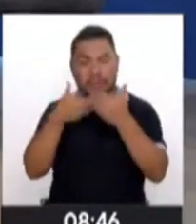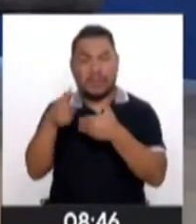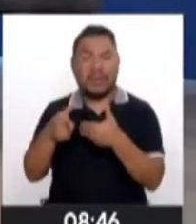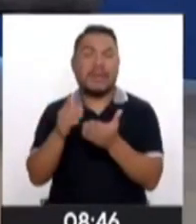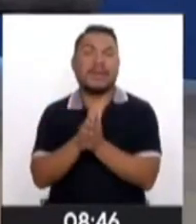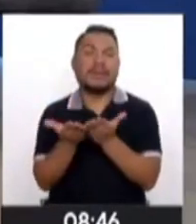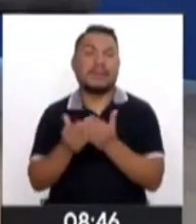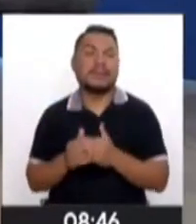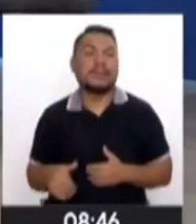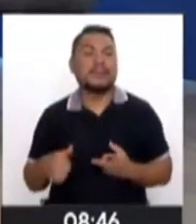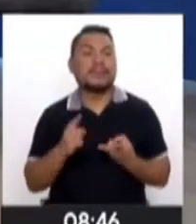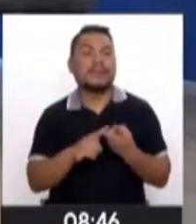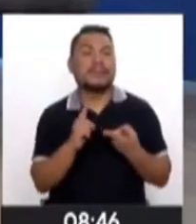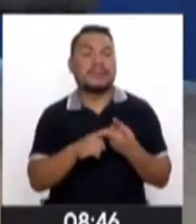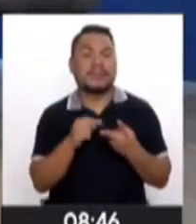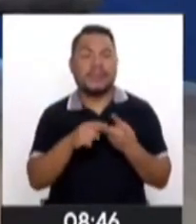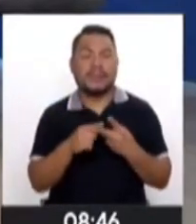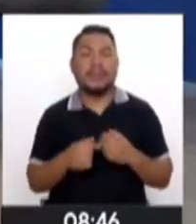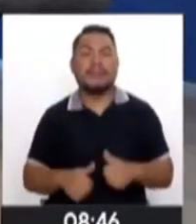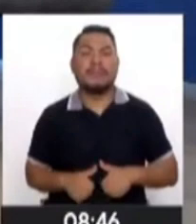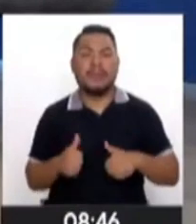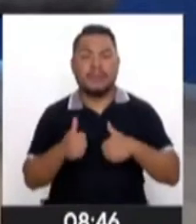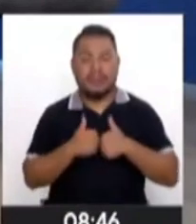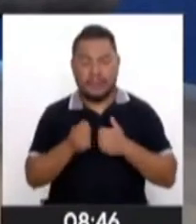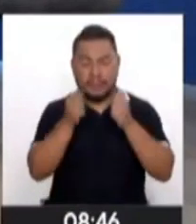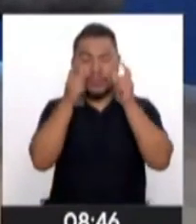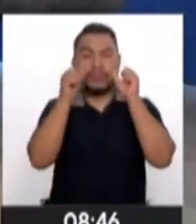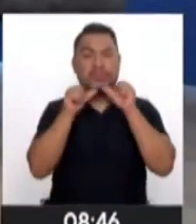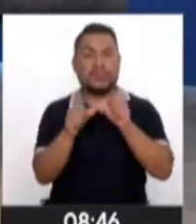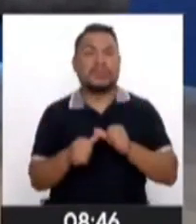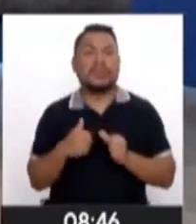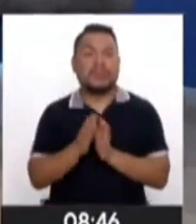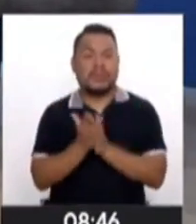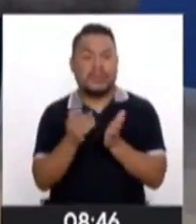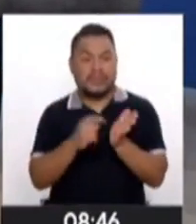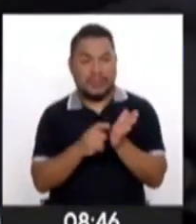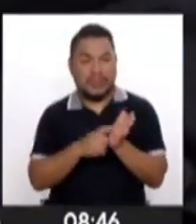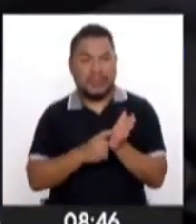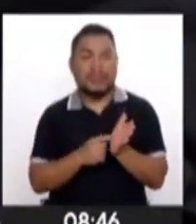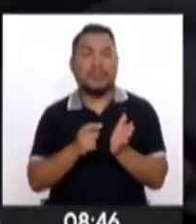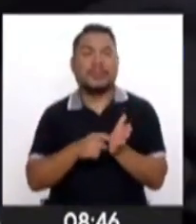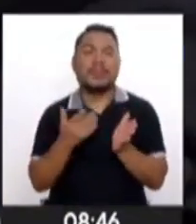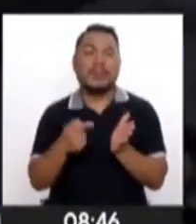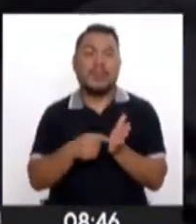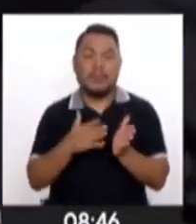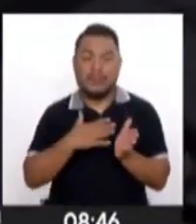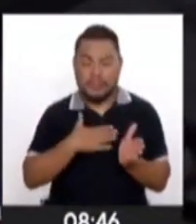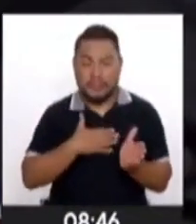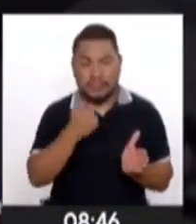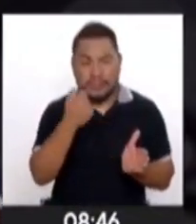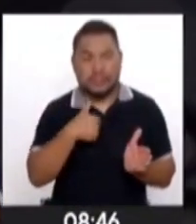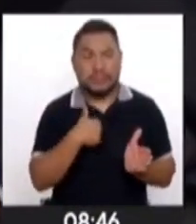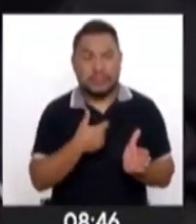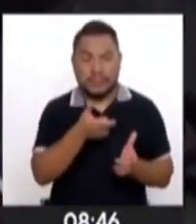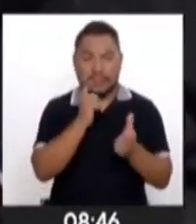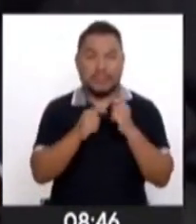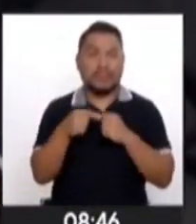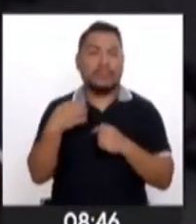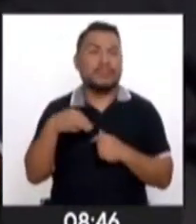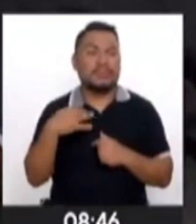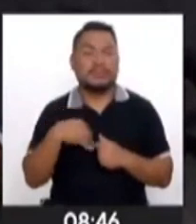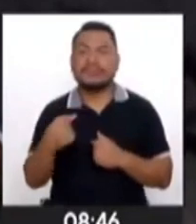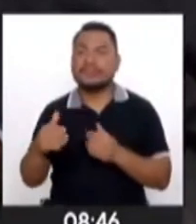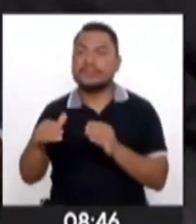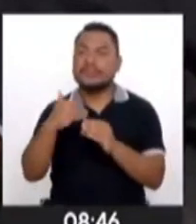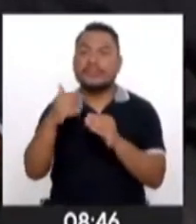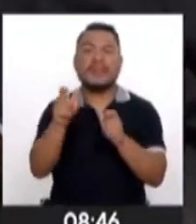libro. El otro es Viviendo Sobrio, un libro que nosotros tenemos y que, por lo menos en mi caso, como soy un no alcohólico, siempre recibo los